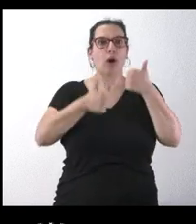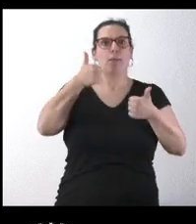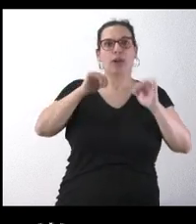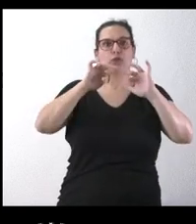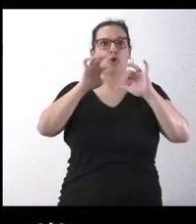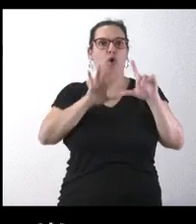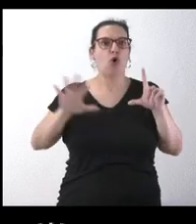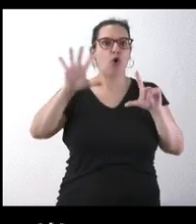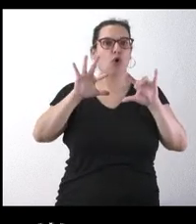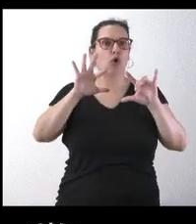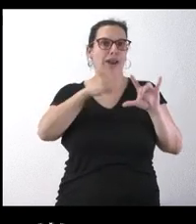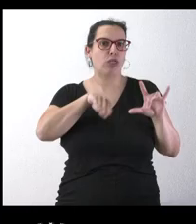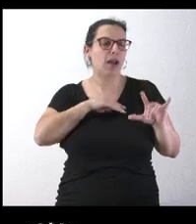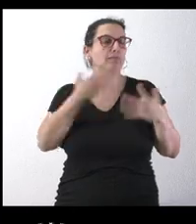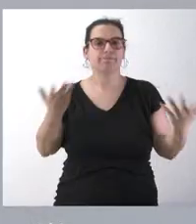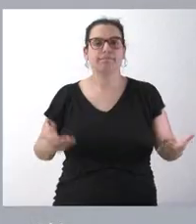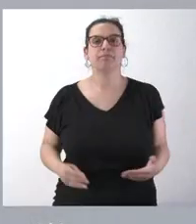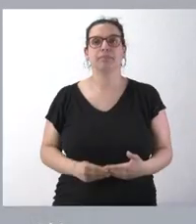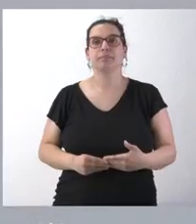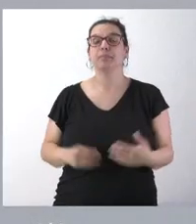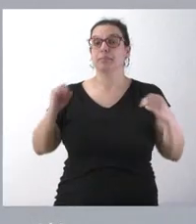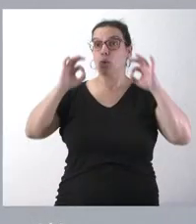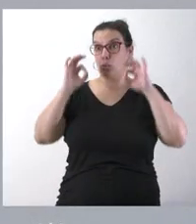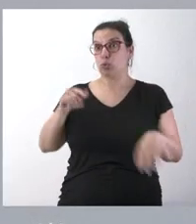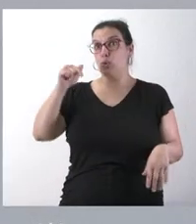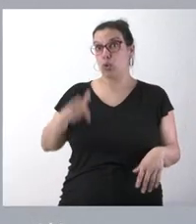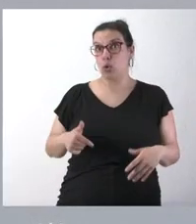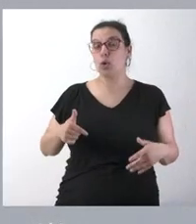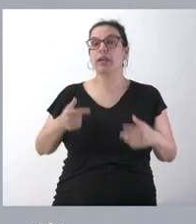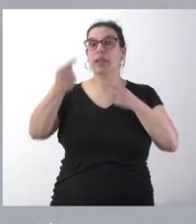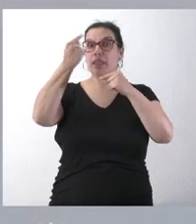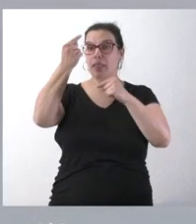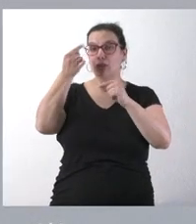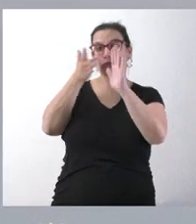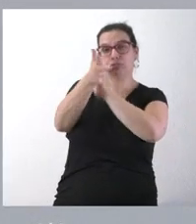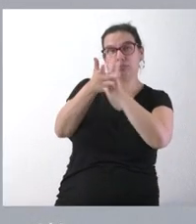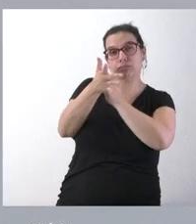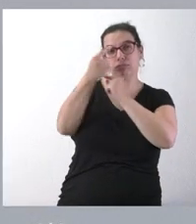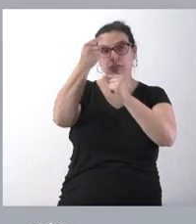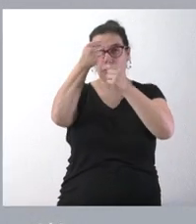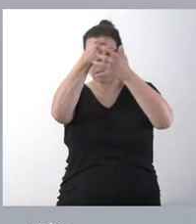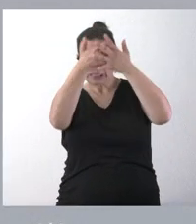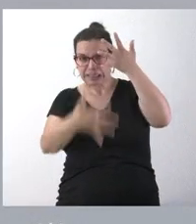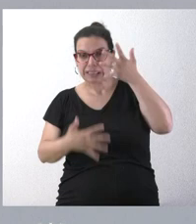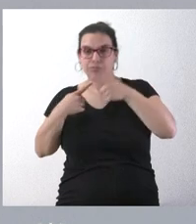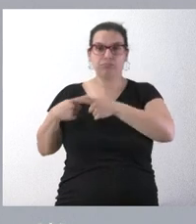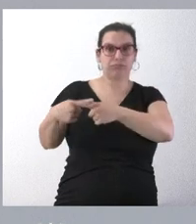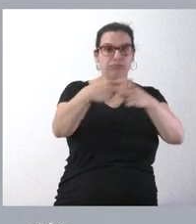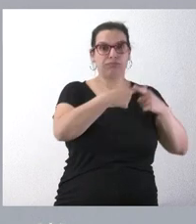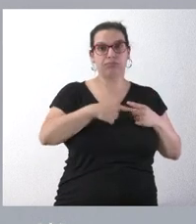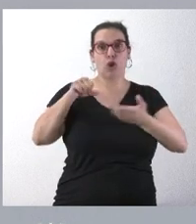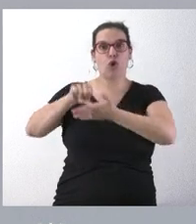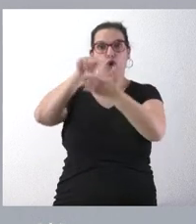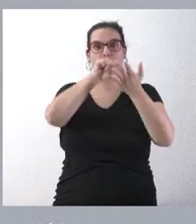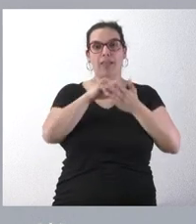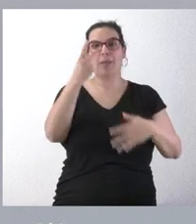Muchas gracias. Pues mira, hoy lo hemos ofrecido con mucho detalle todos los datos distribuidos por cada una de las localidades de